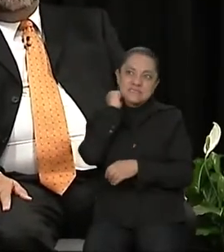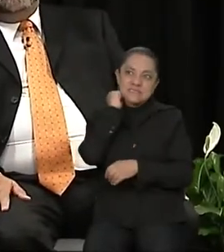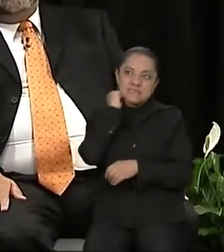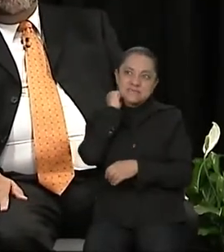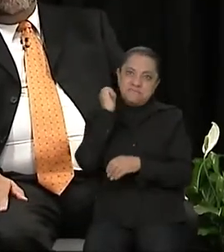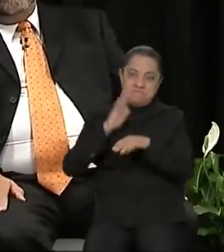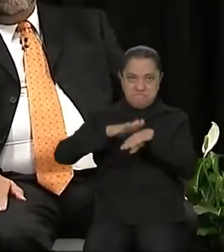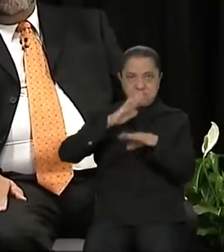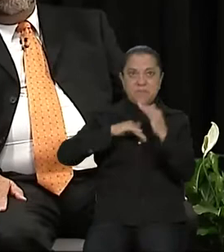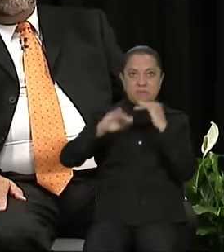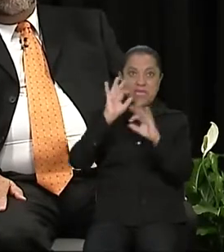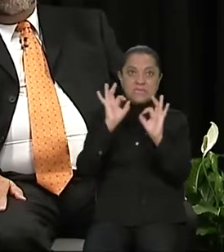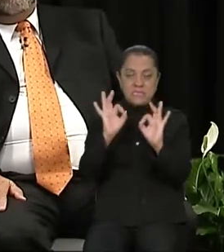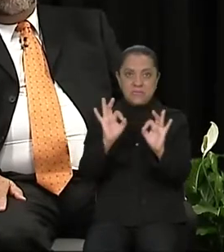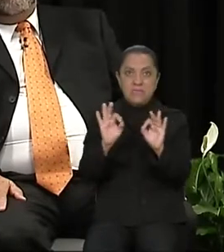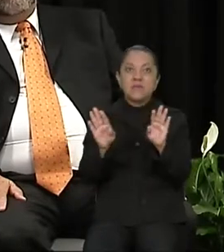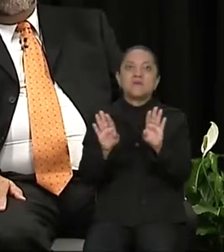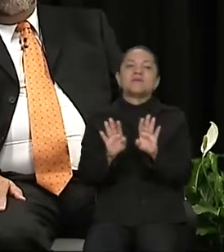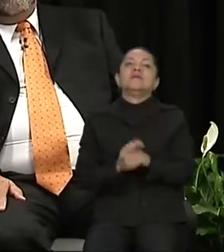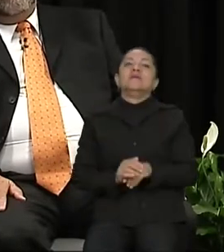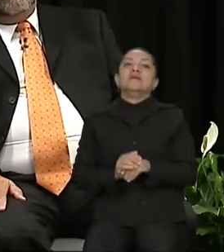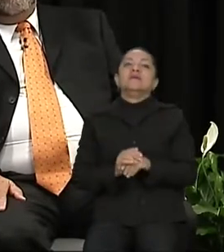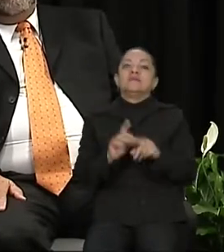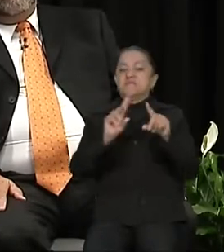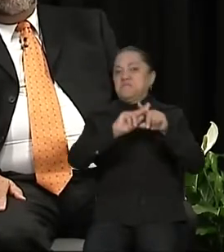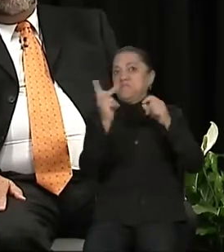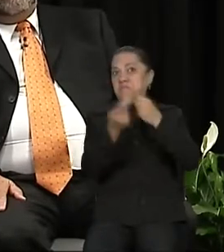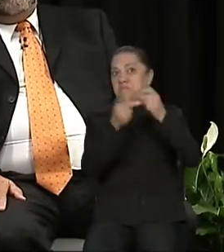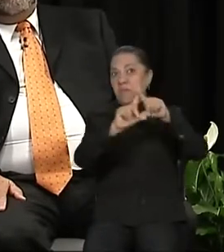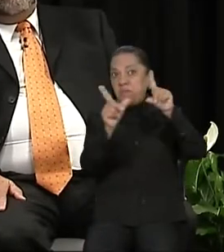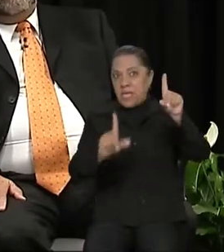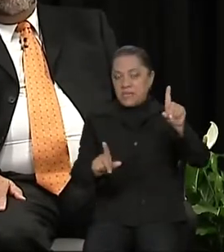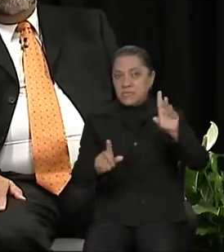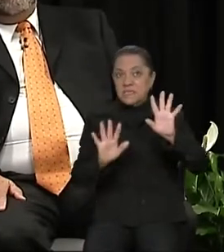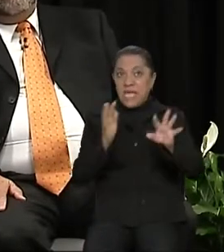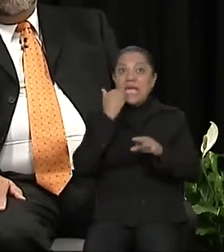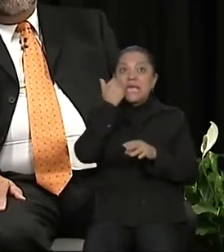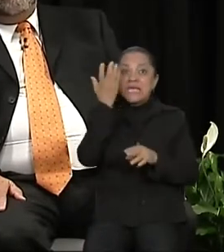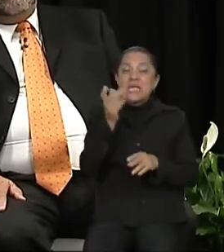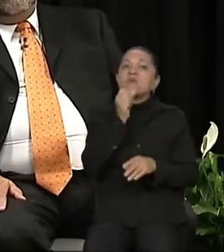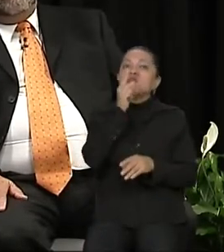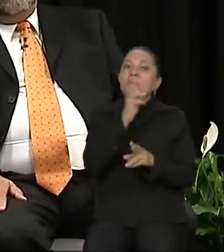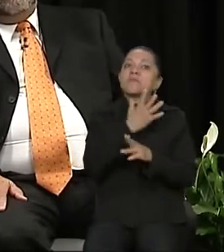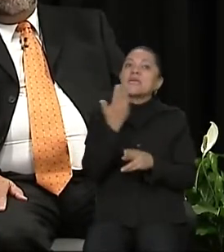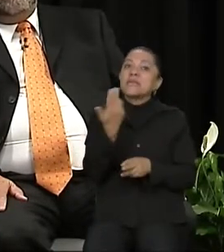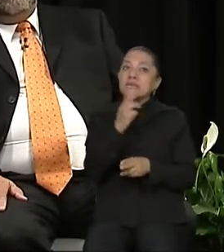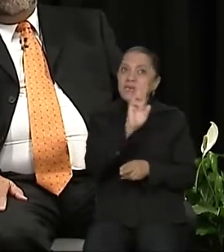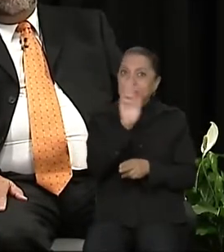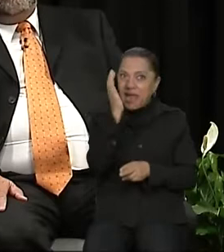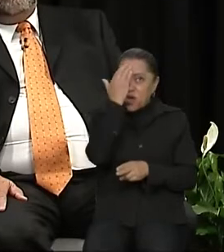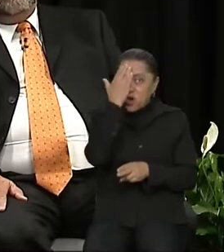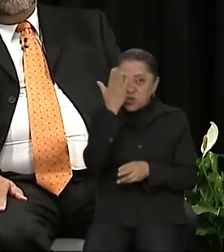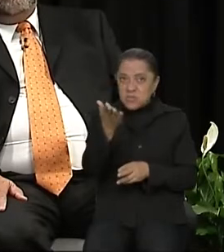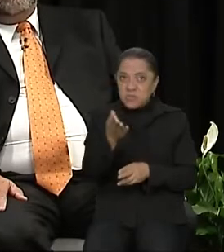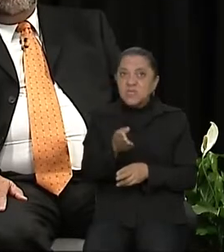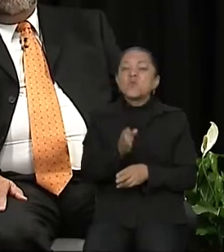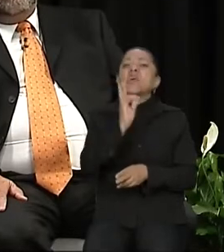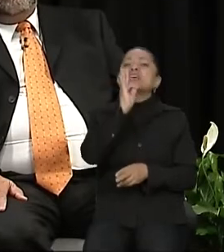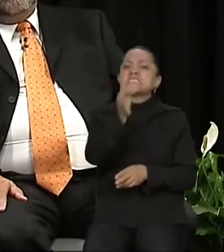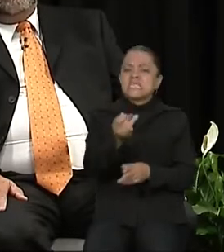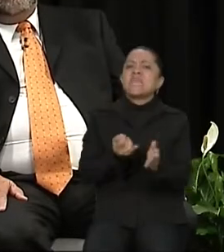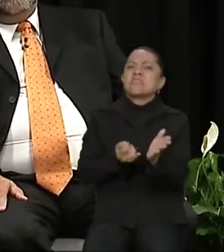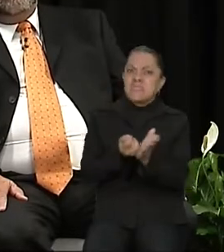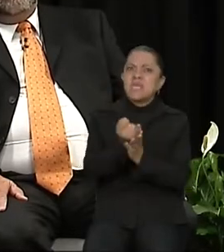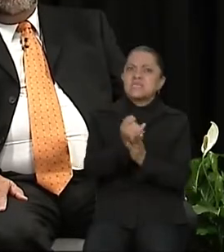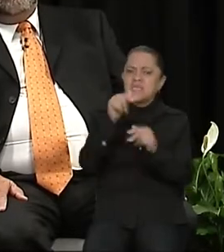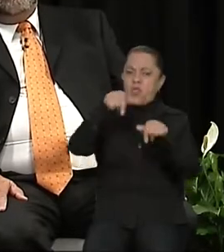país, como es el Senado de la República. Quiero hacer un reconocimiento a quienes sí decidieron participar en este